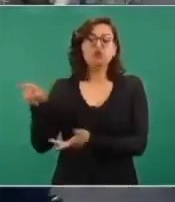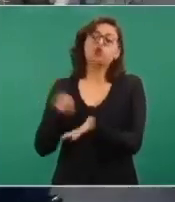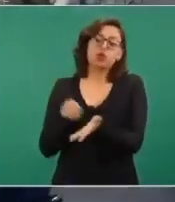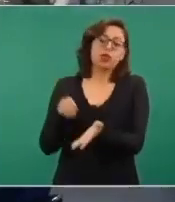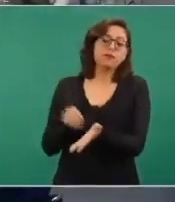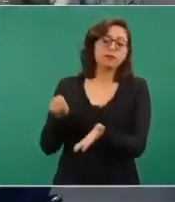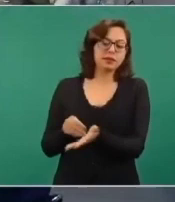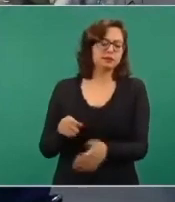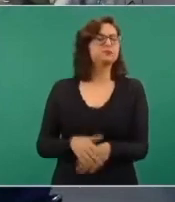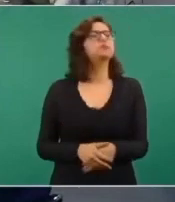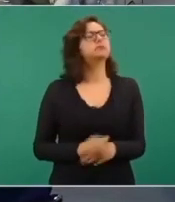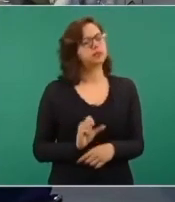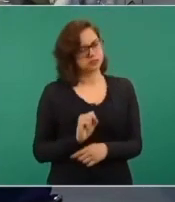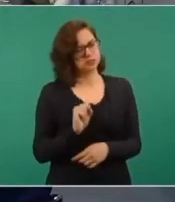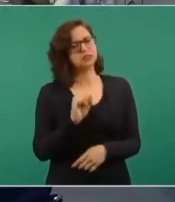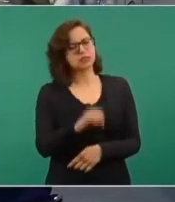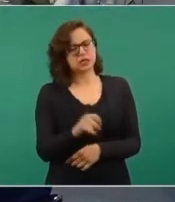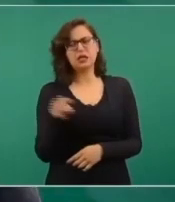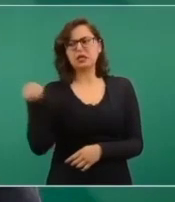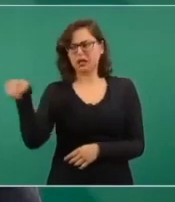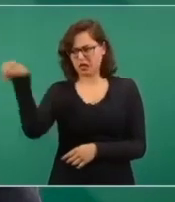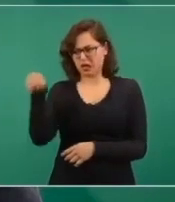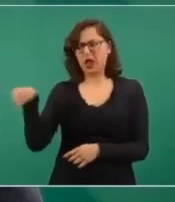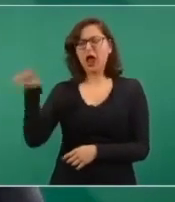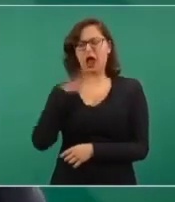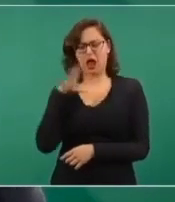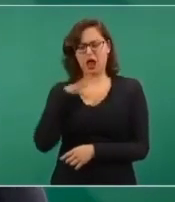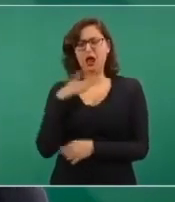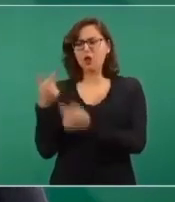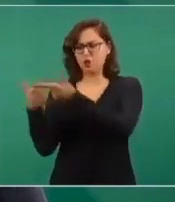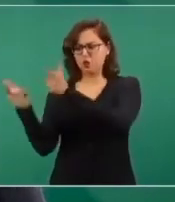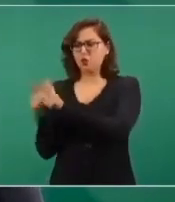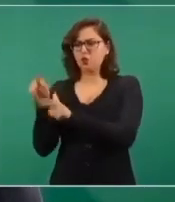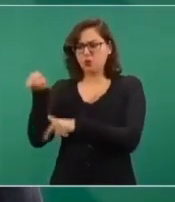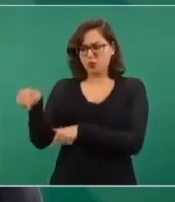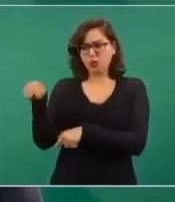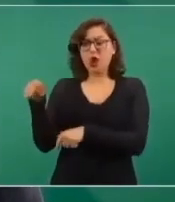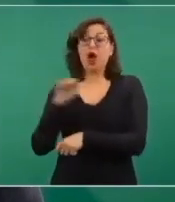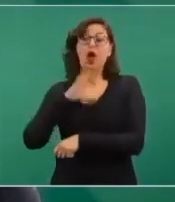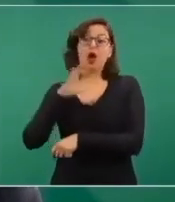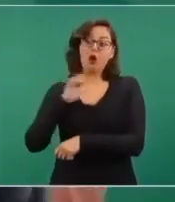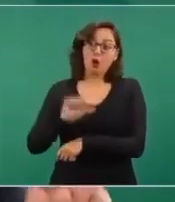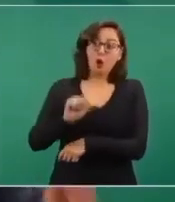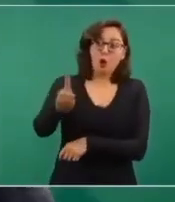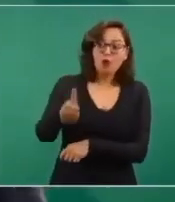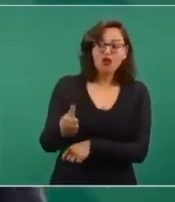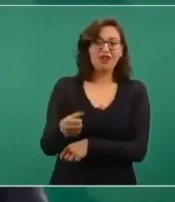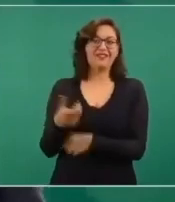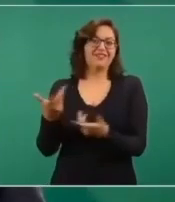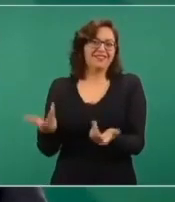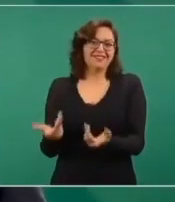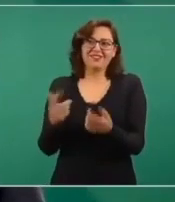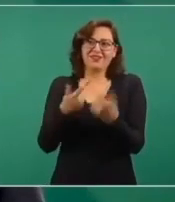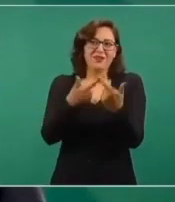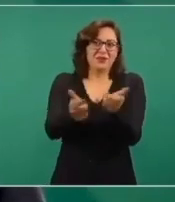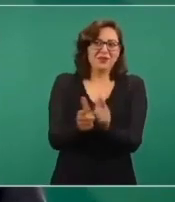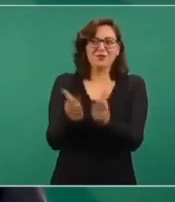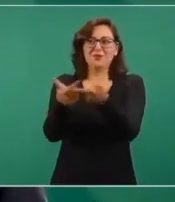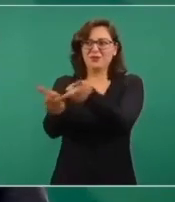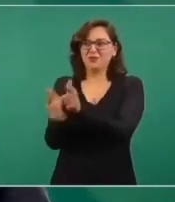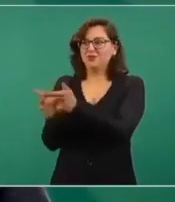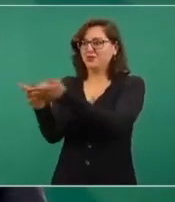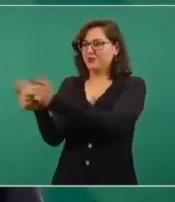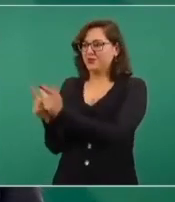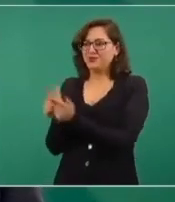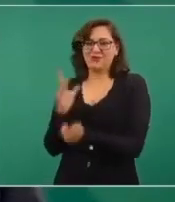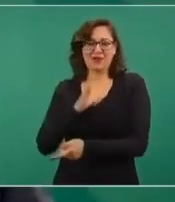ese sector y hay también los habitantes de Tierra Blanca que pertenecen a otra organización o a otras dos organizaciones. un problema que surgió